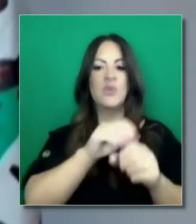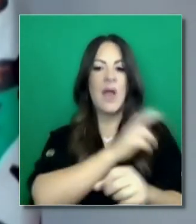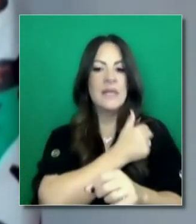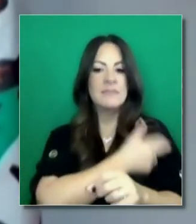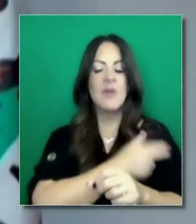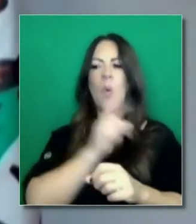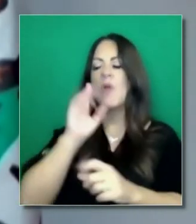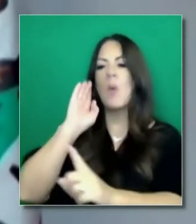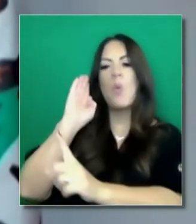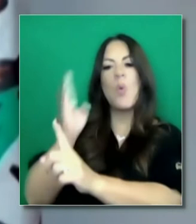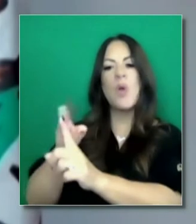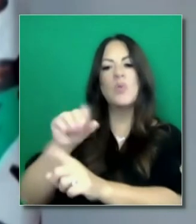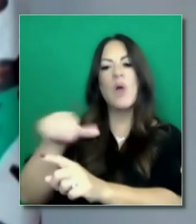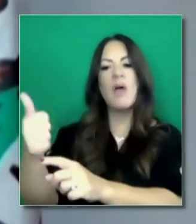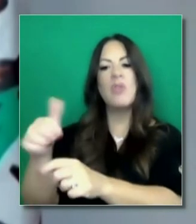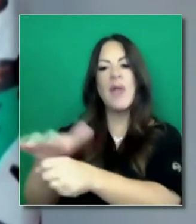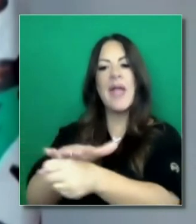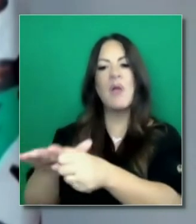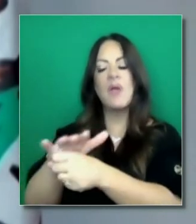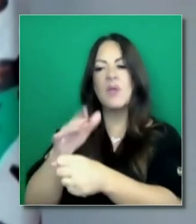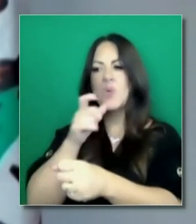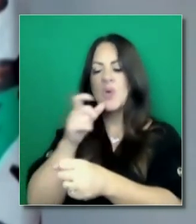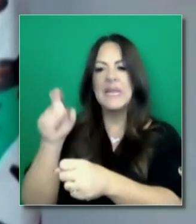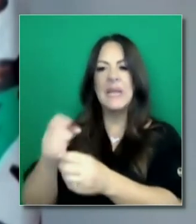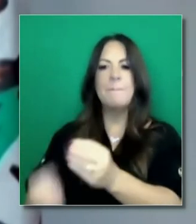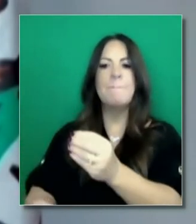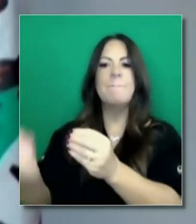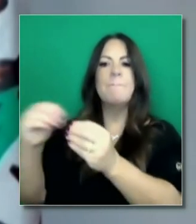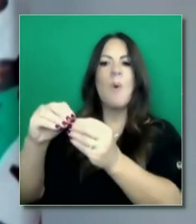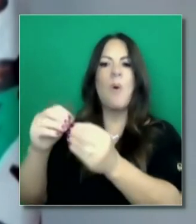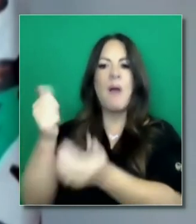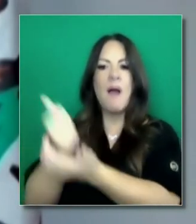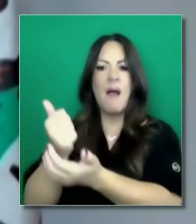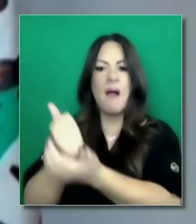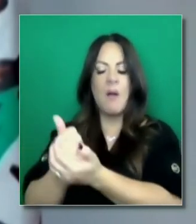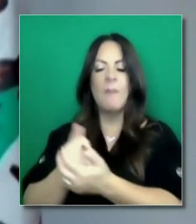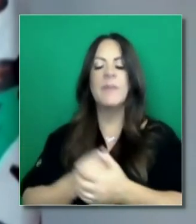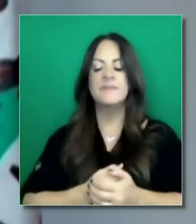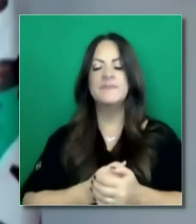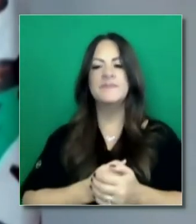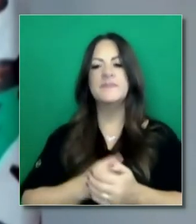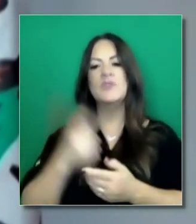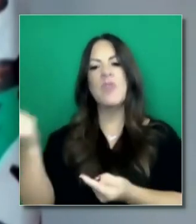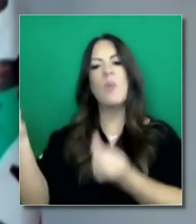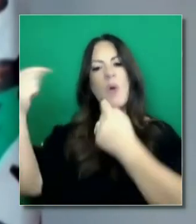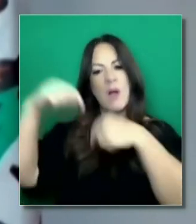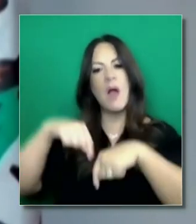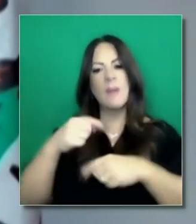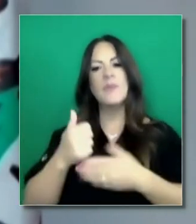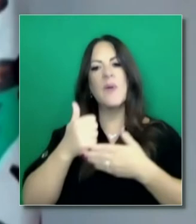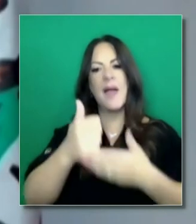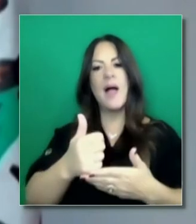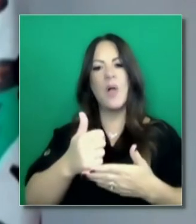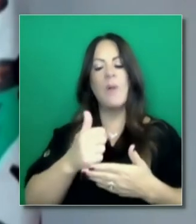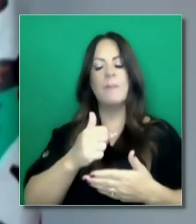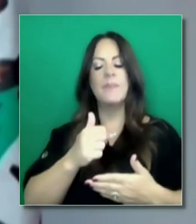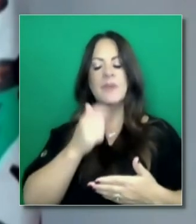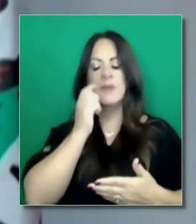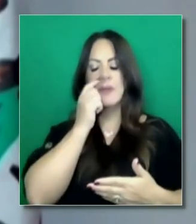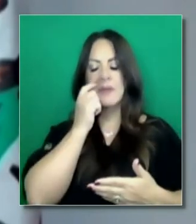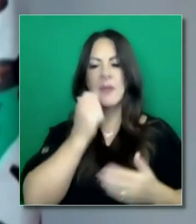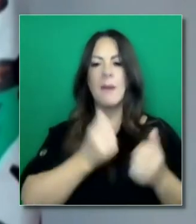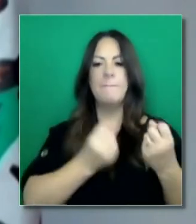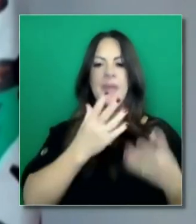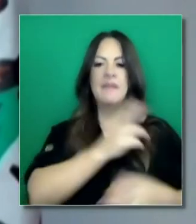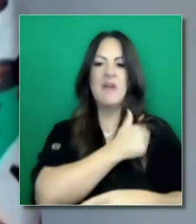ir a las diferentes instalaciones donde necesitan esto. Esto nos va a ayudar, no solamente para poder